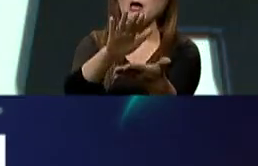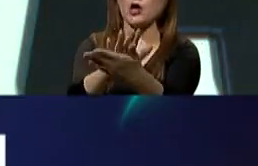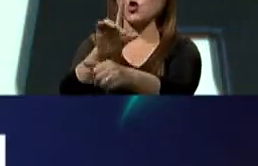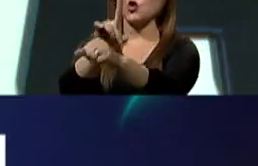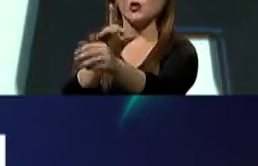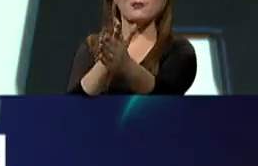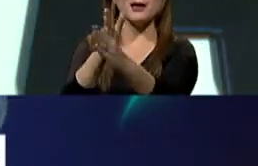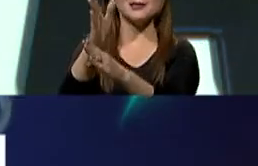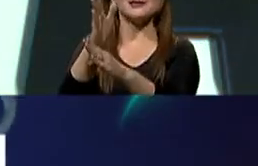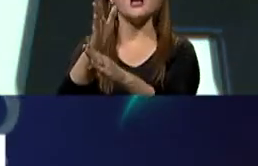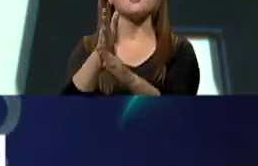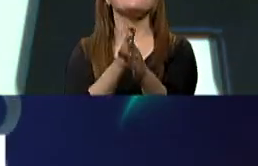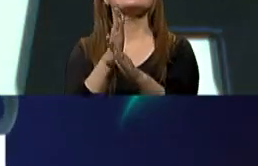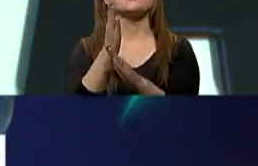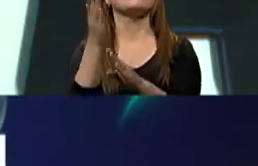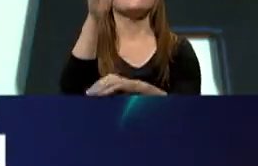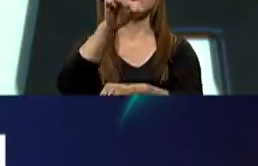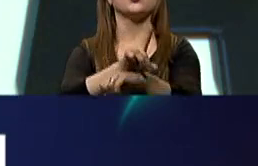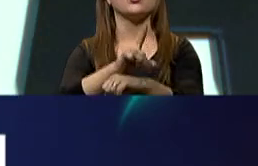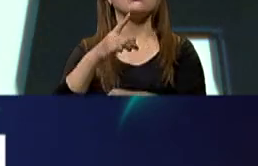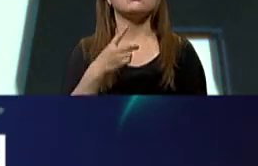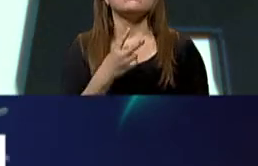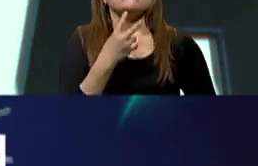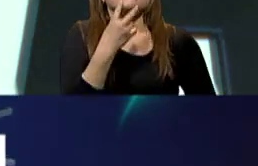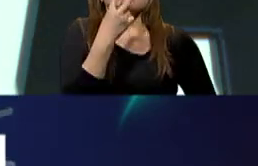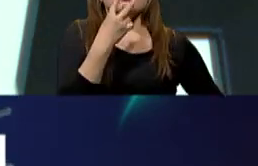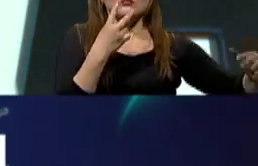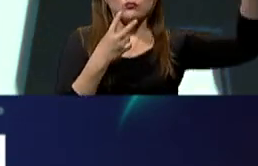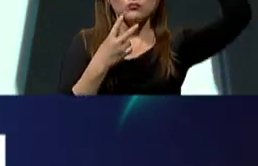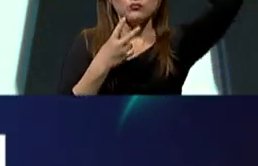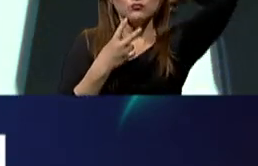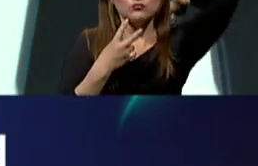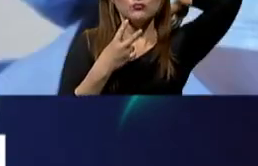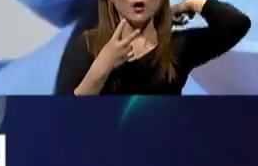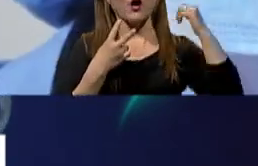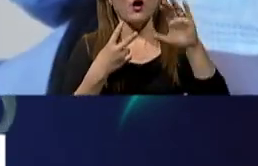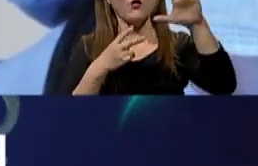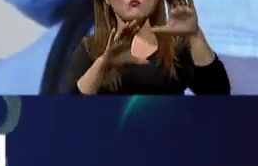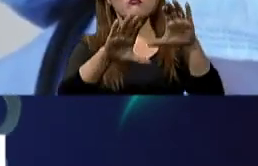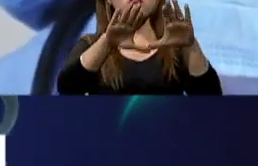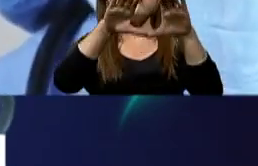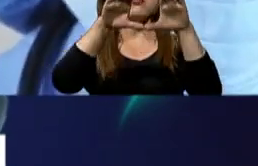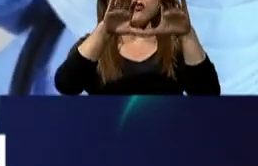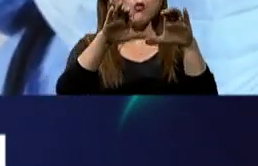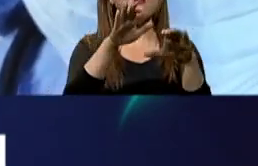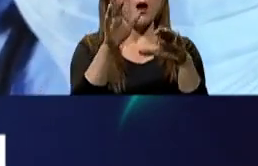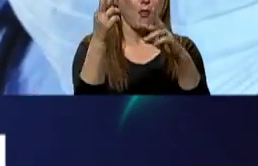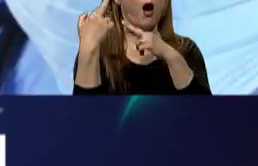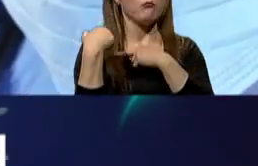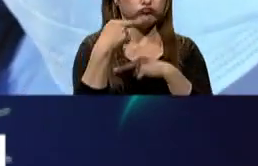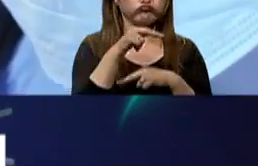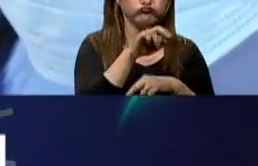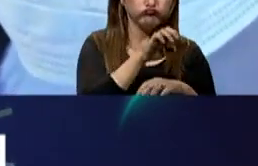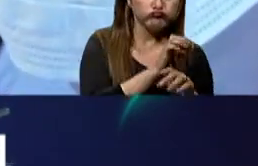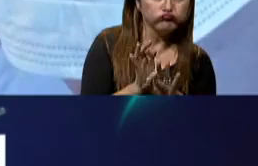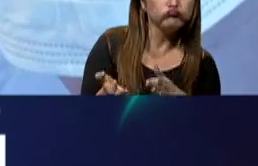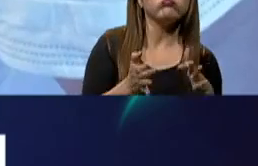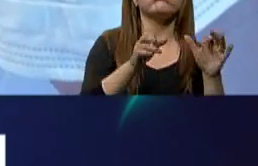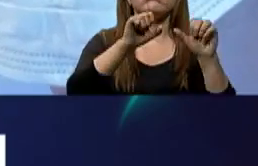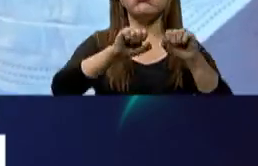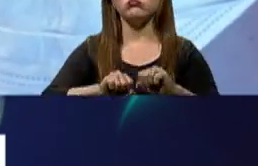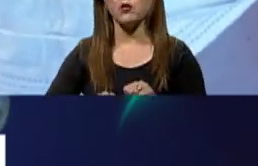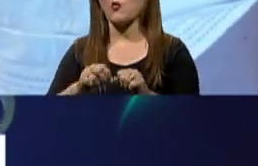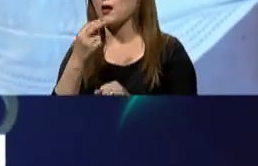neumólogos se encargan también, algunos otorrinos o los neurólogos. En la actualidad existen varios estudios para detectar y